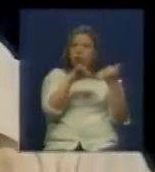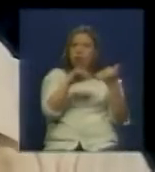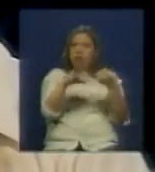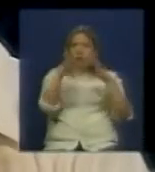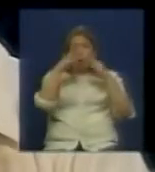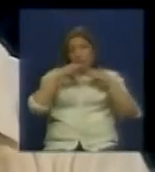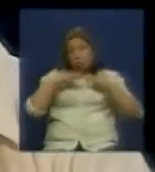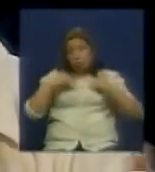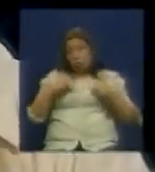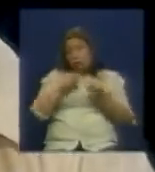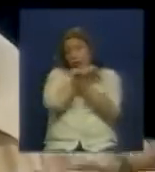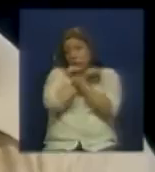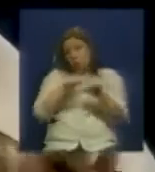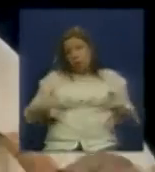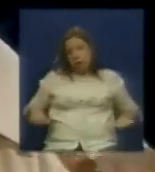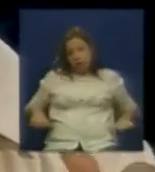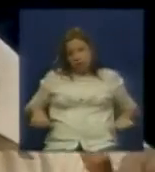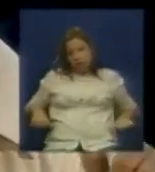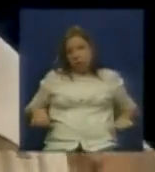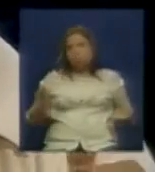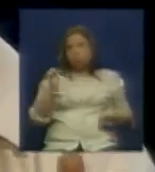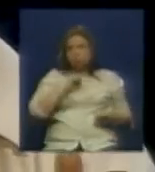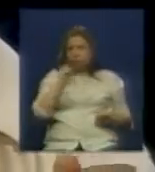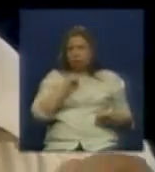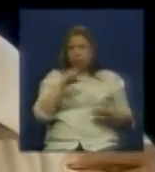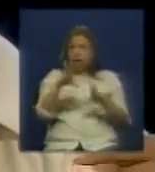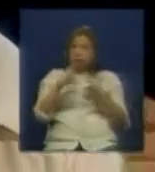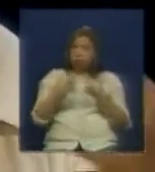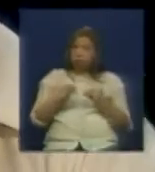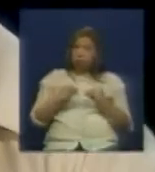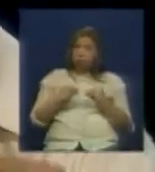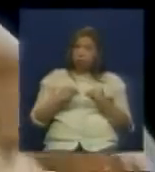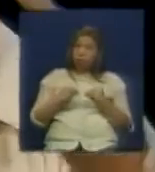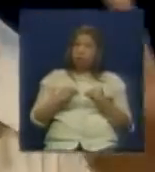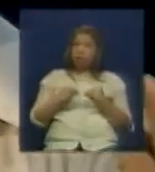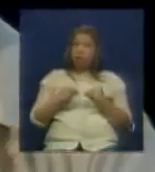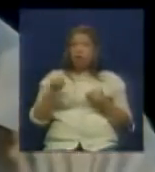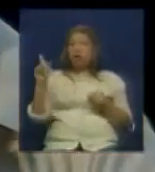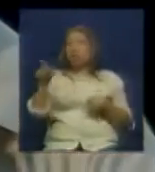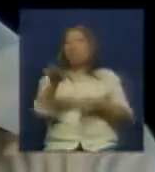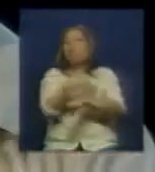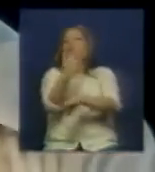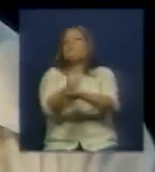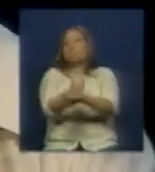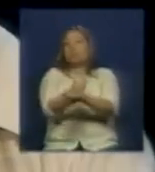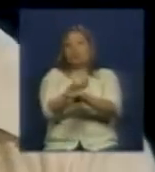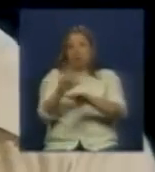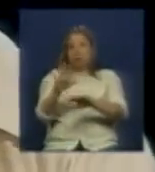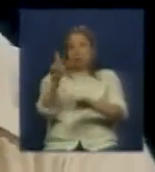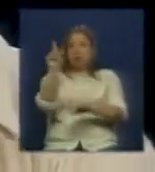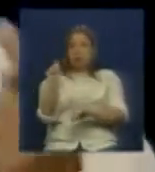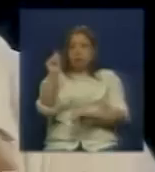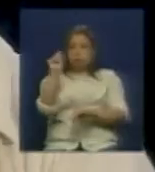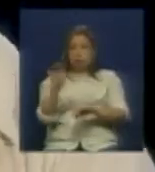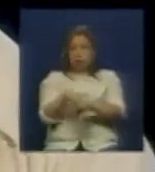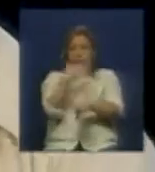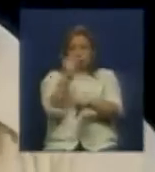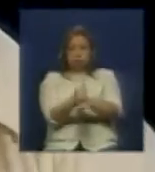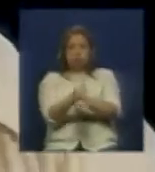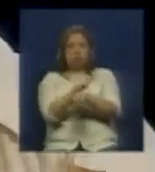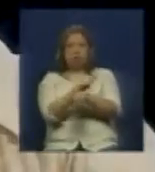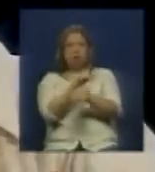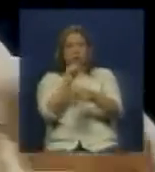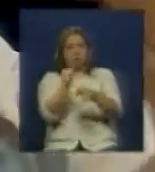la la la la ¿cómo te diría? asume él como principal ¿verdad? siendo suplente justamente